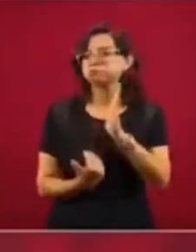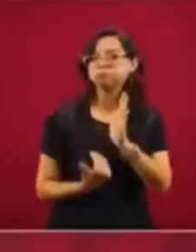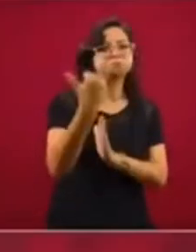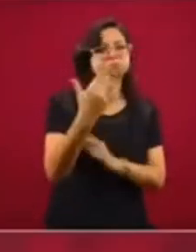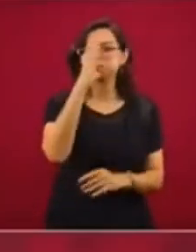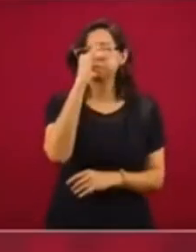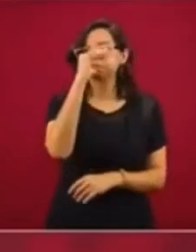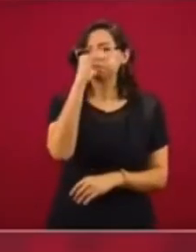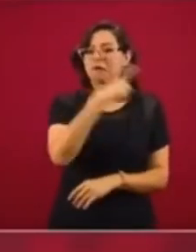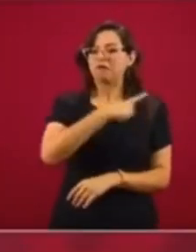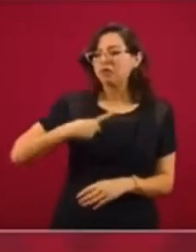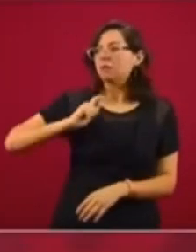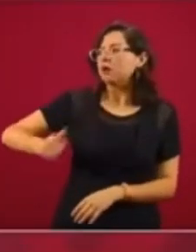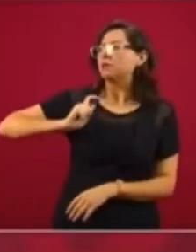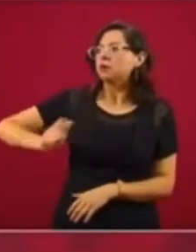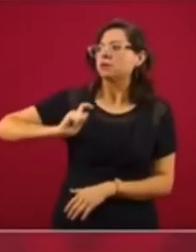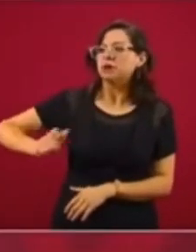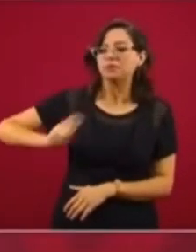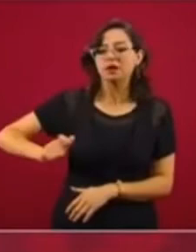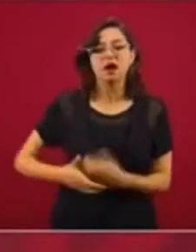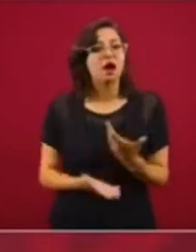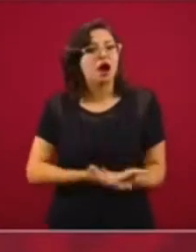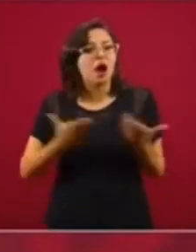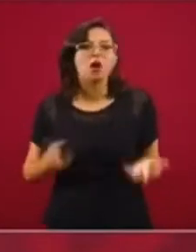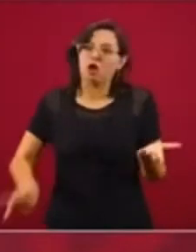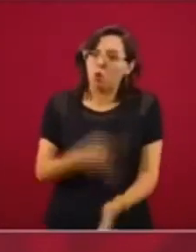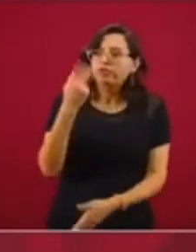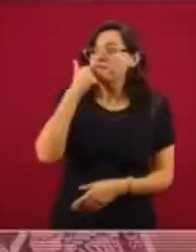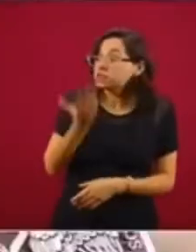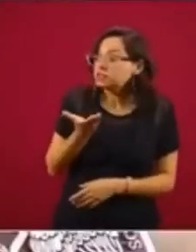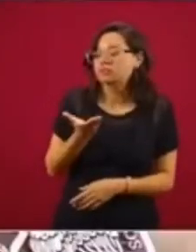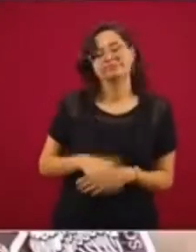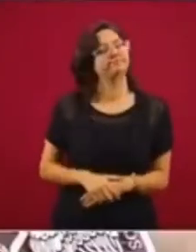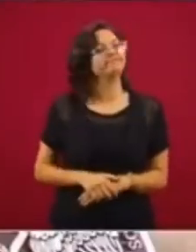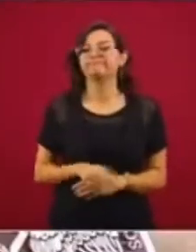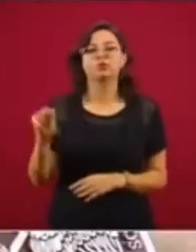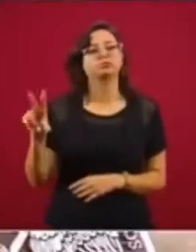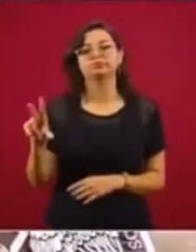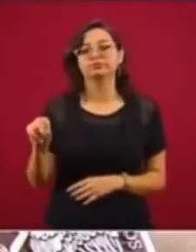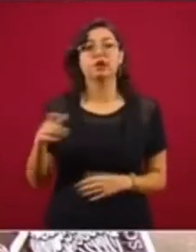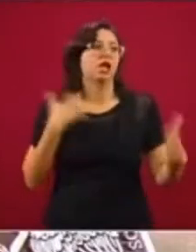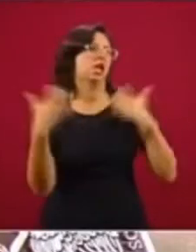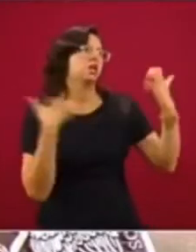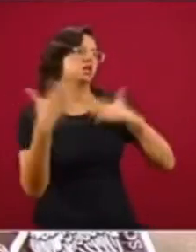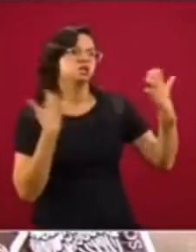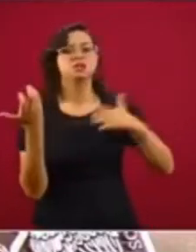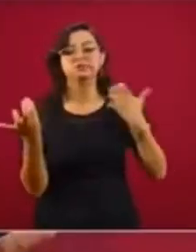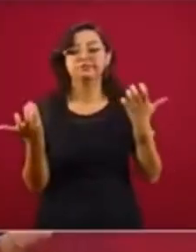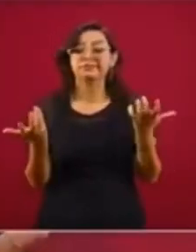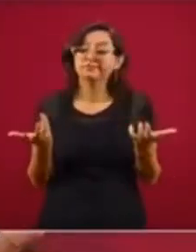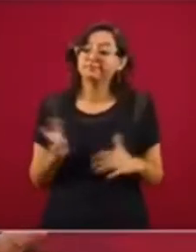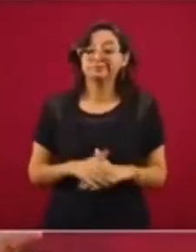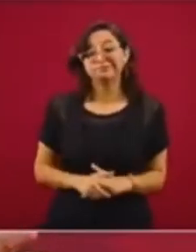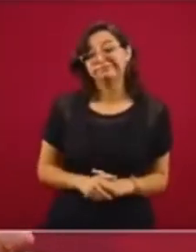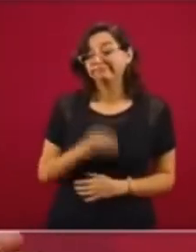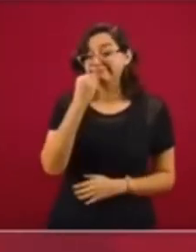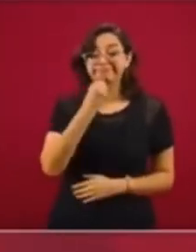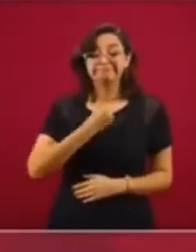Entonces, cuando quieren volver a lo mismo, les decimos no, dicen no, pero ya se van a ir